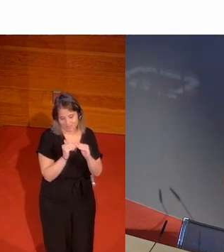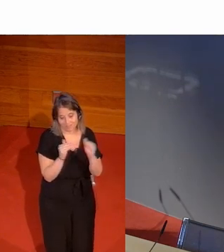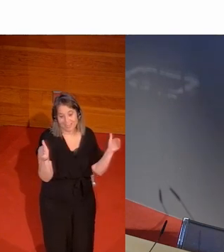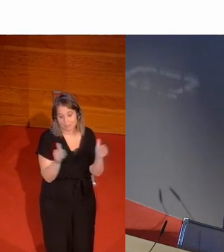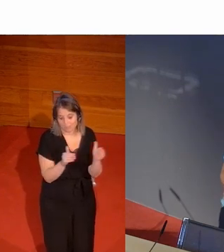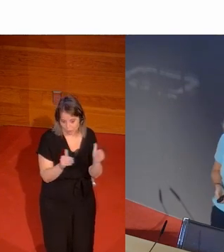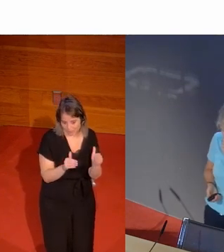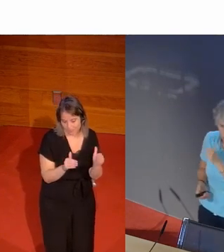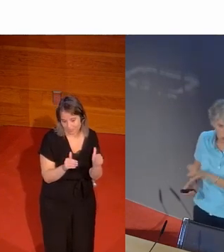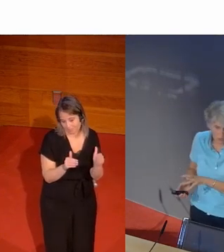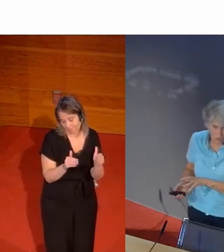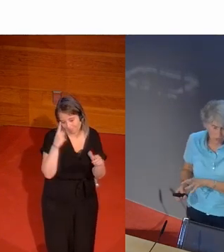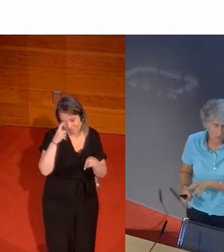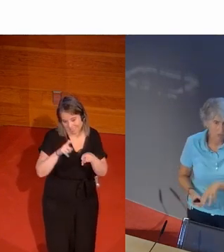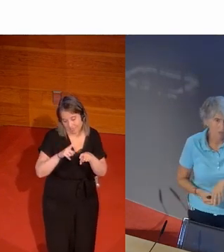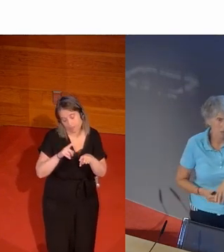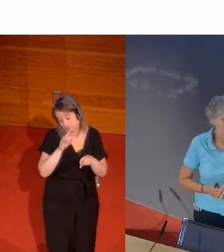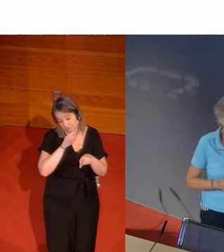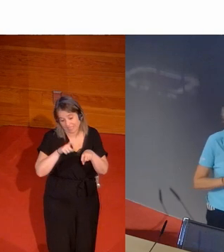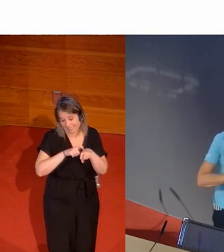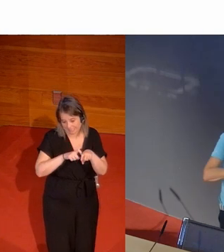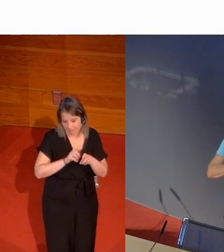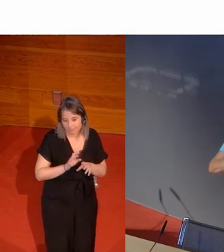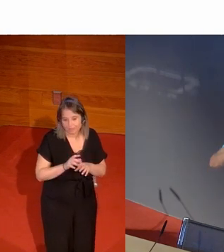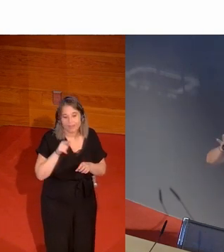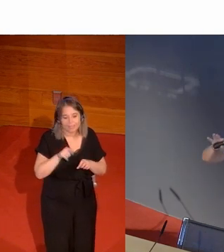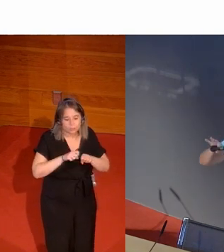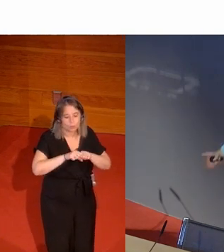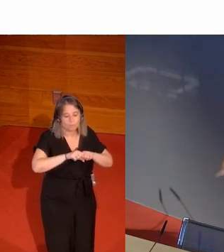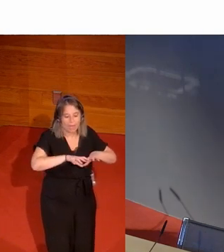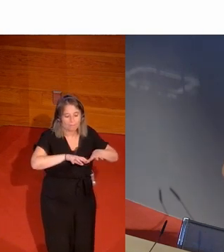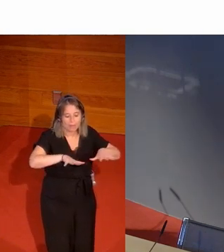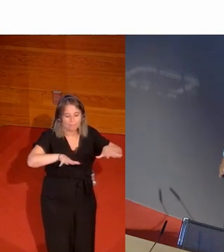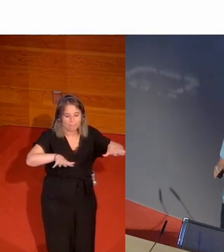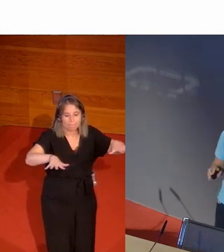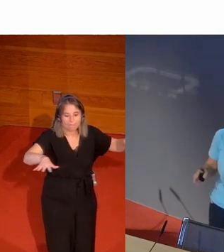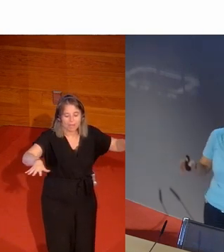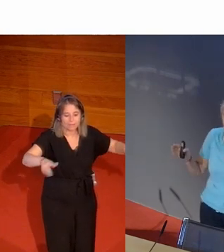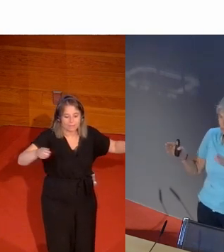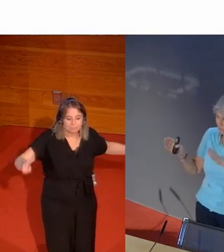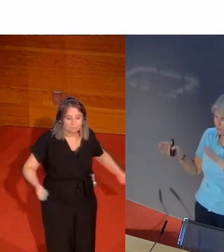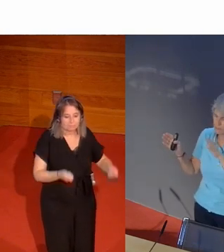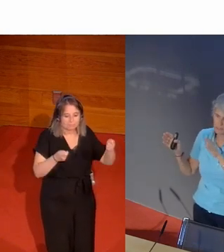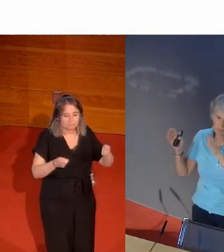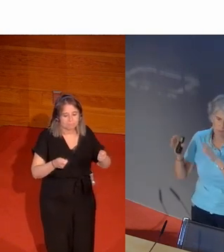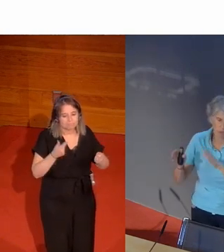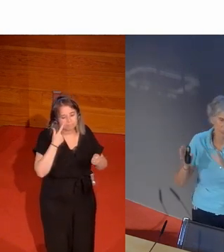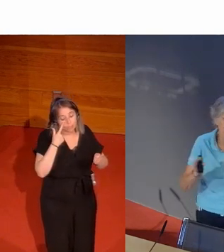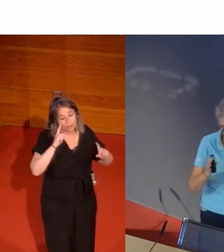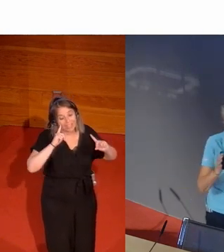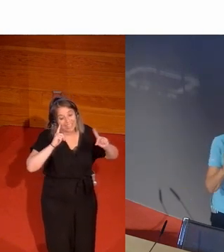las minorías étnicas todo esto se va expandiendo poco a poco con los medios de comunicación pero tenemos que hacer una